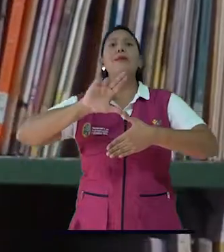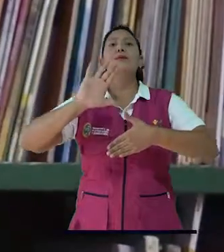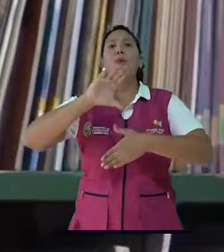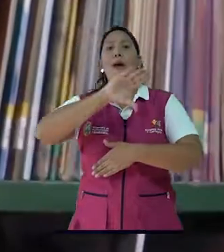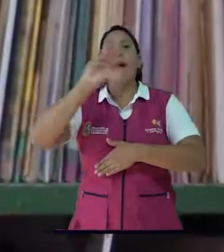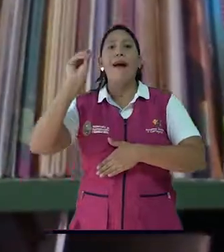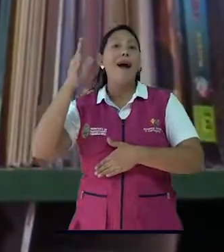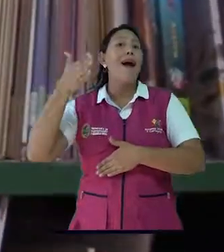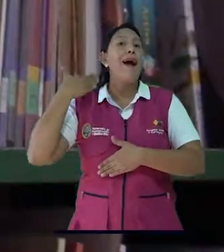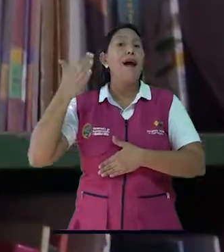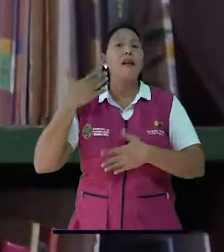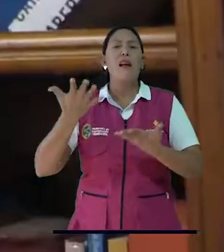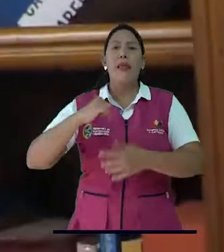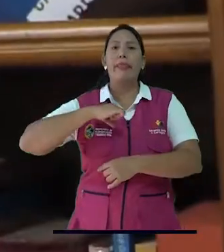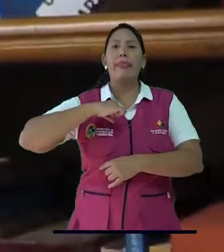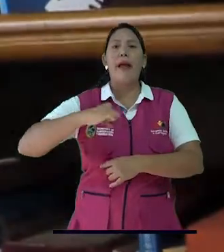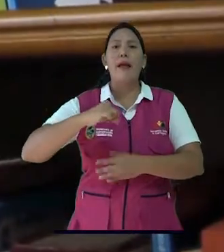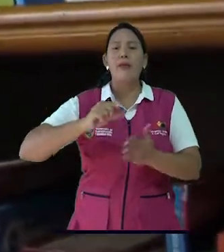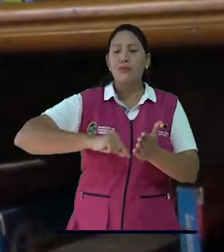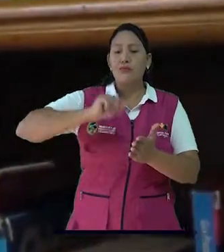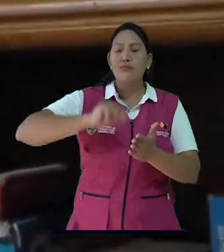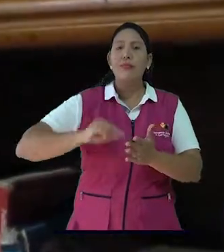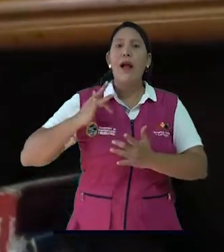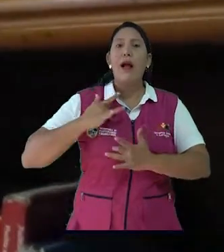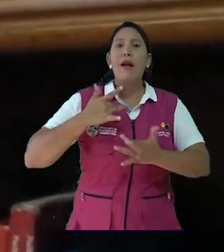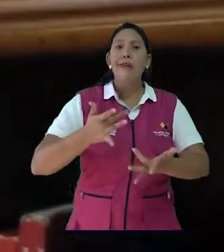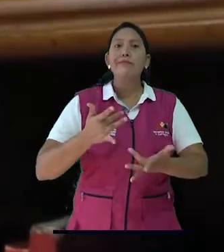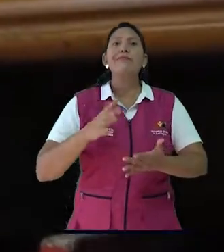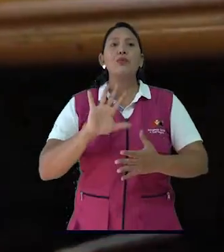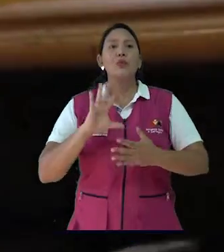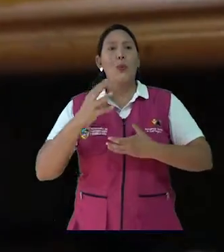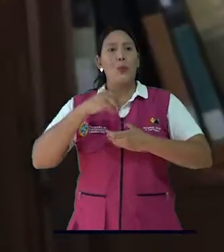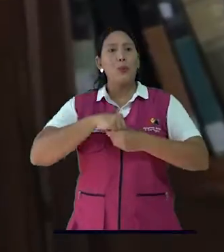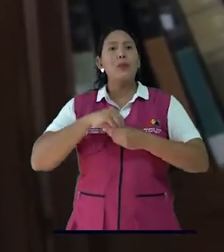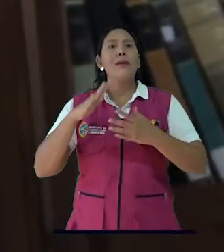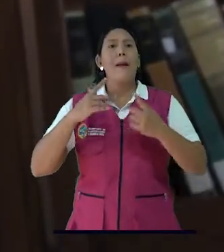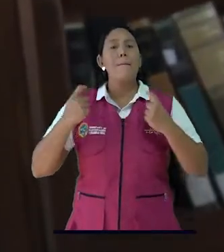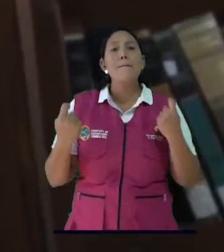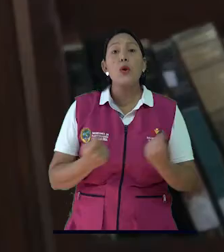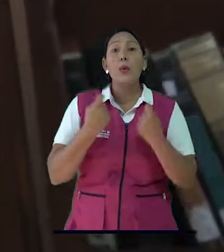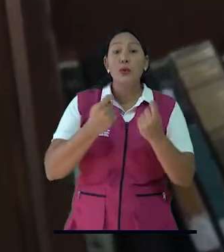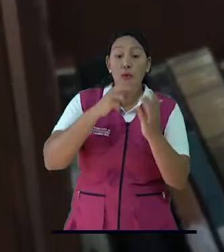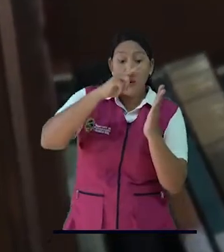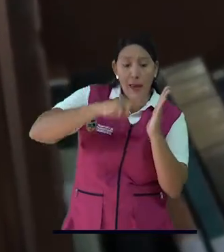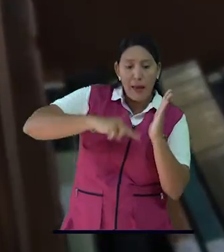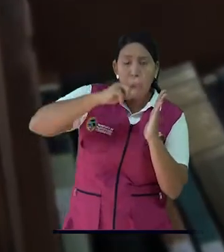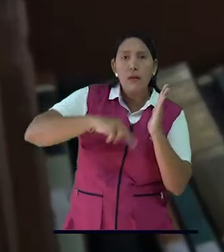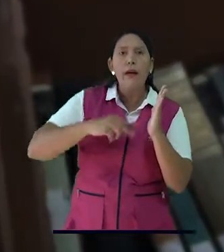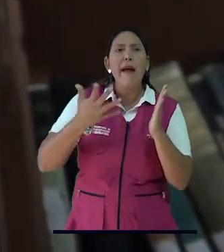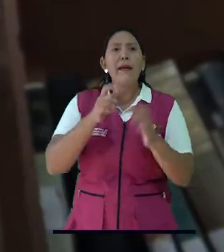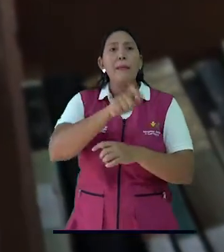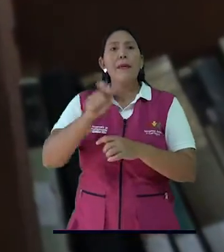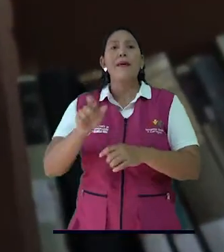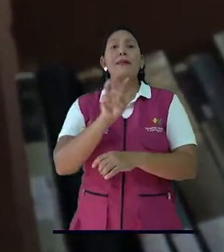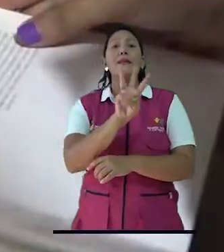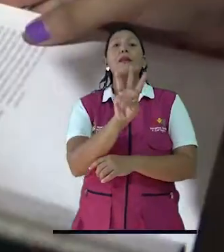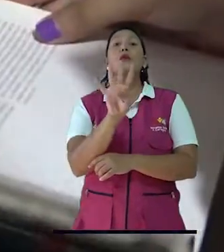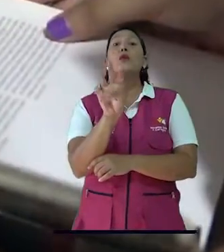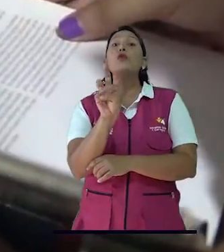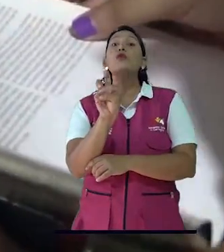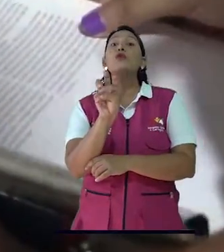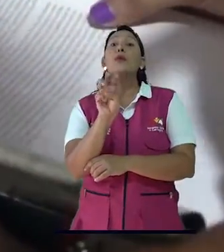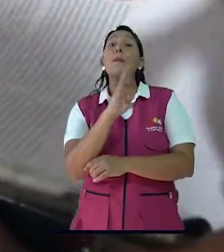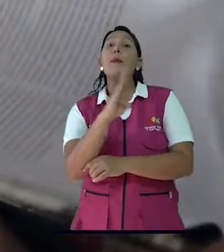formamos en derechos de autor, promoción de lectura, catalogación y oralidad y escritura a todos nuestros 38